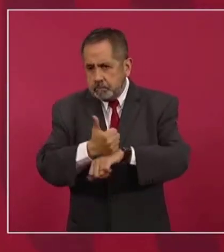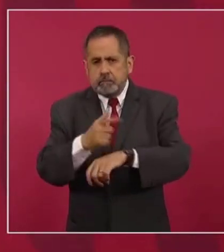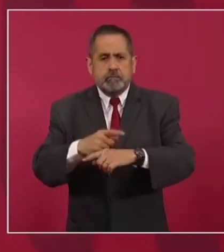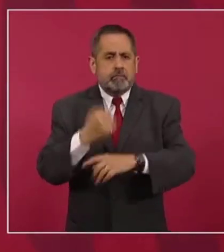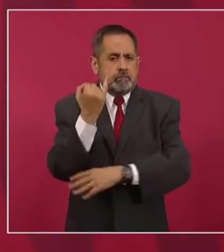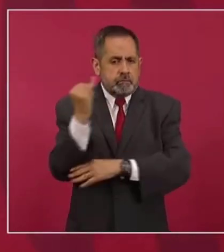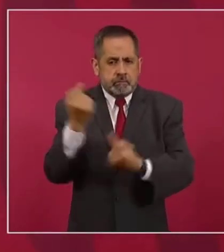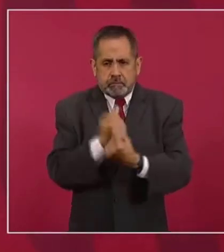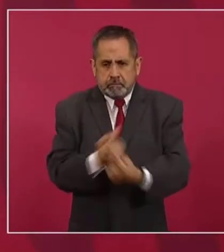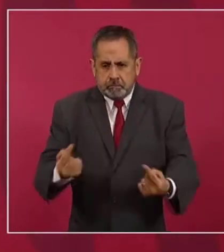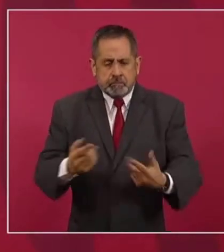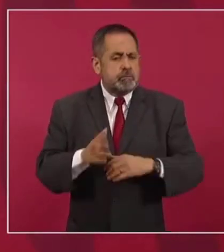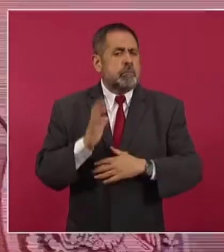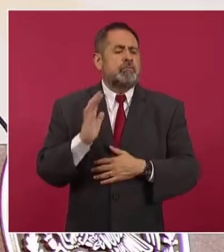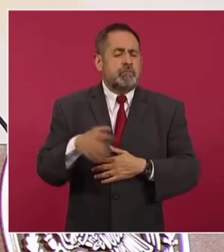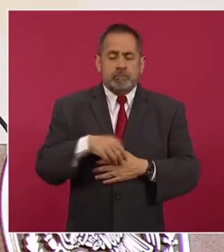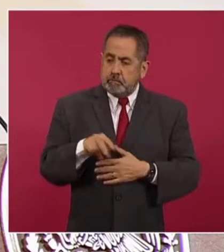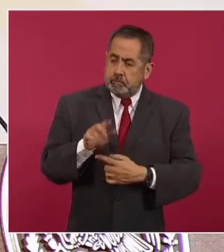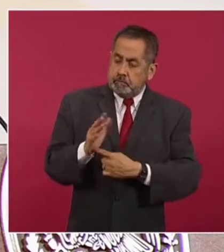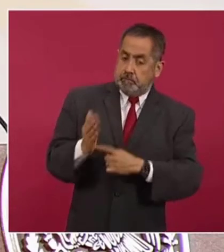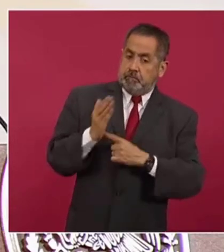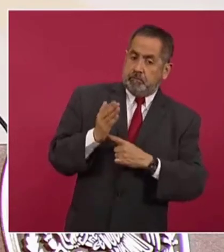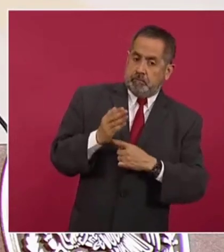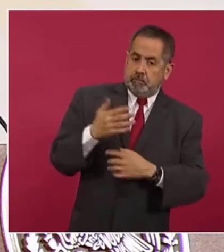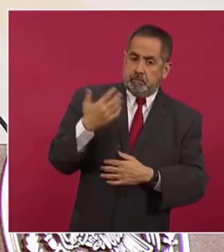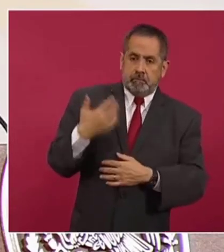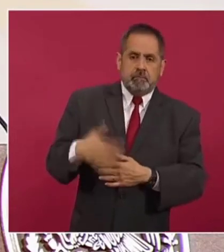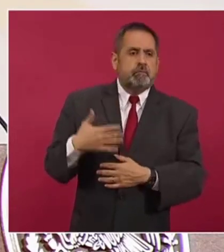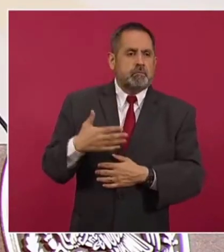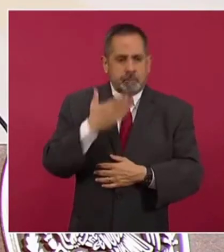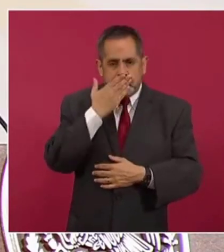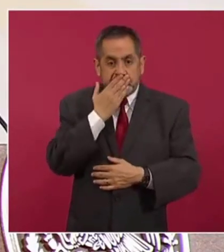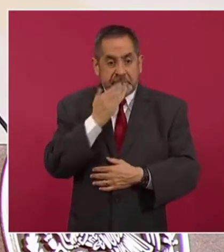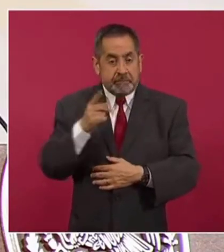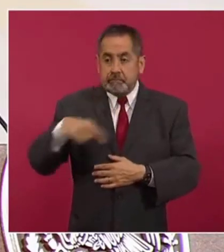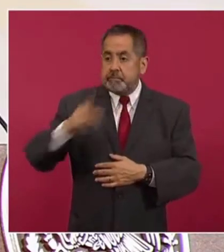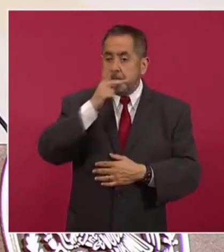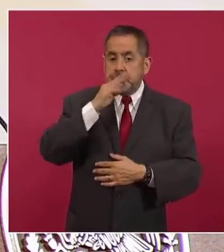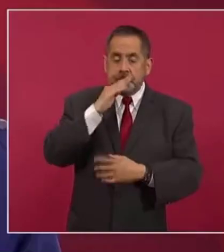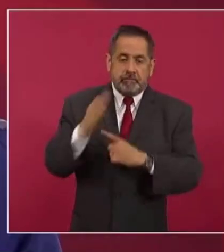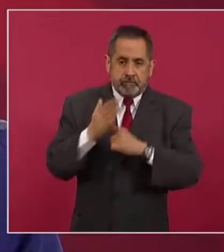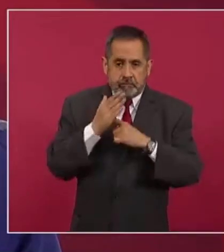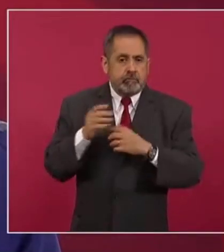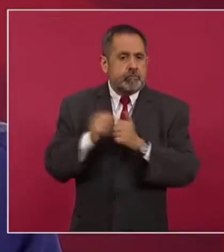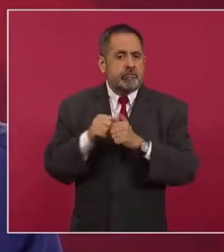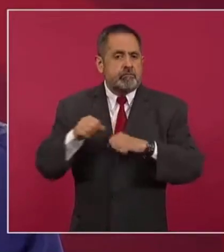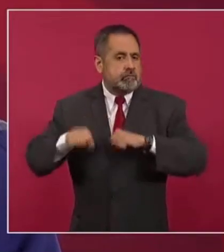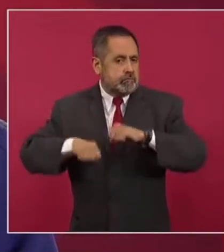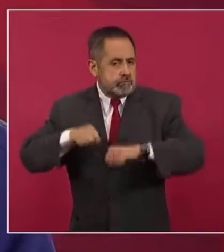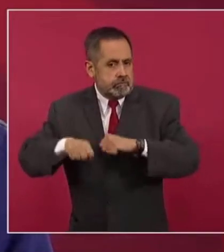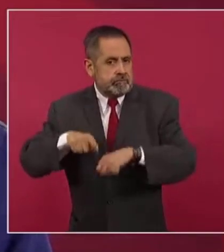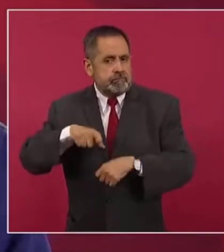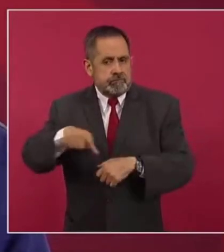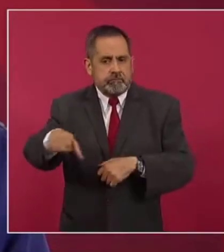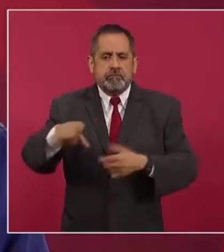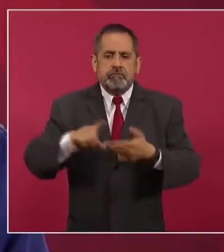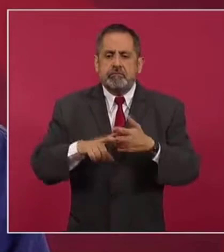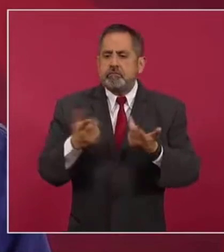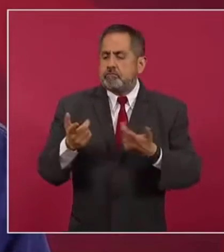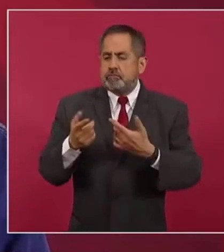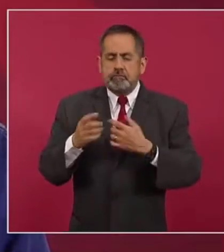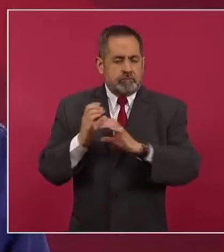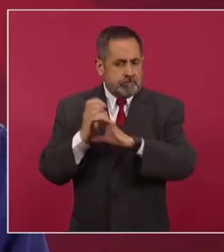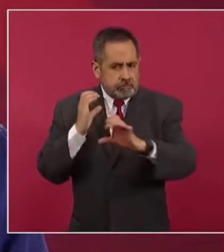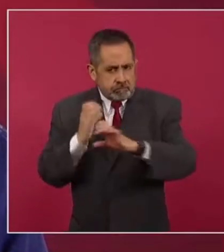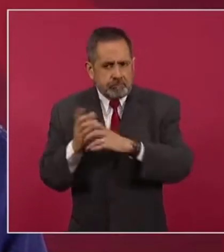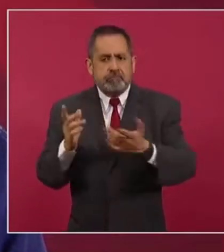jóvenes nos han dado una muestra muy grande de que los padres de familia en bicicleta, caminando, en camión ya están llegando.